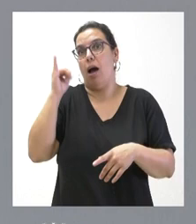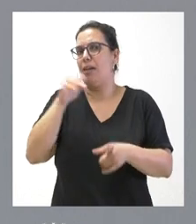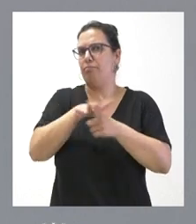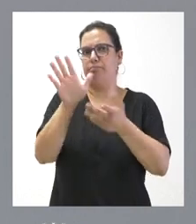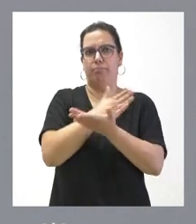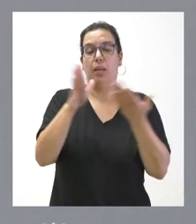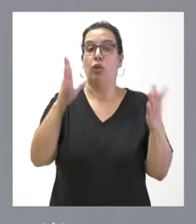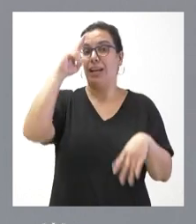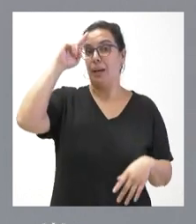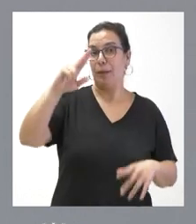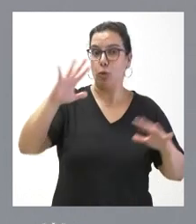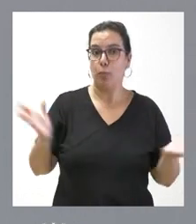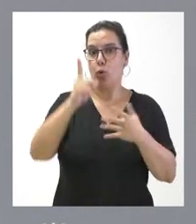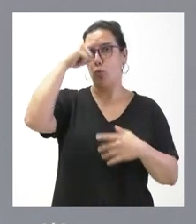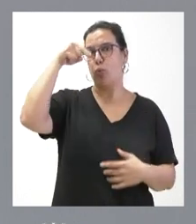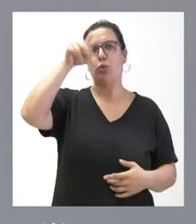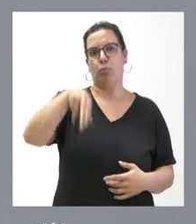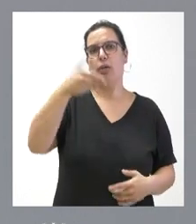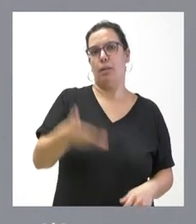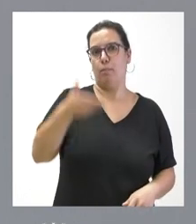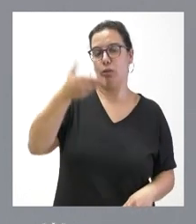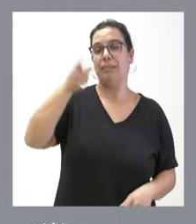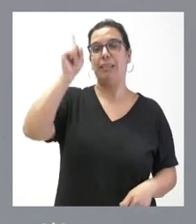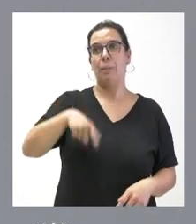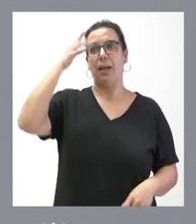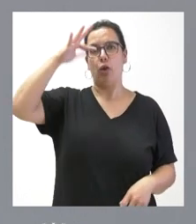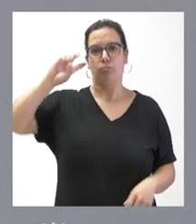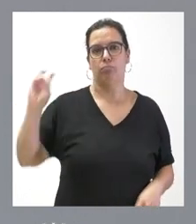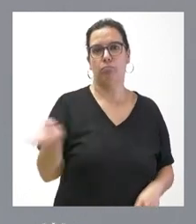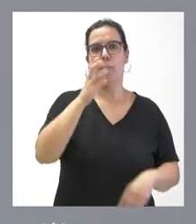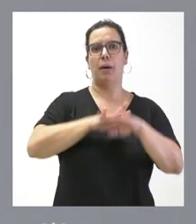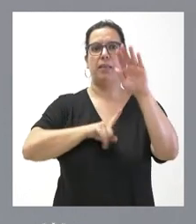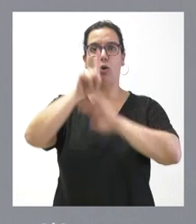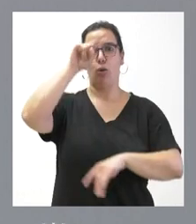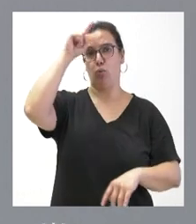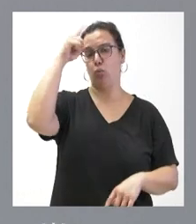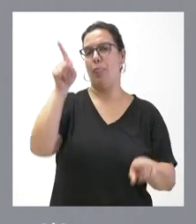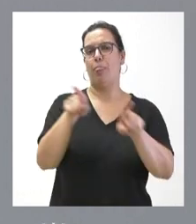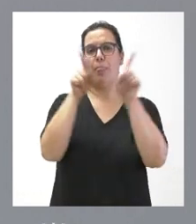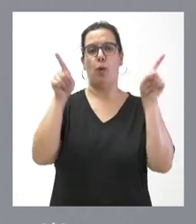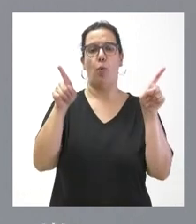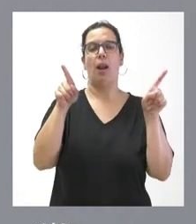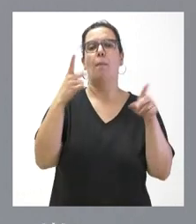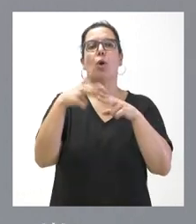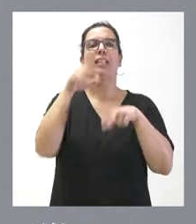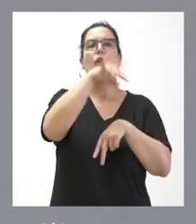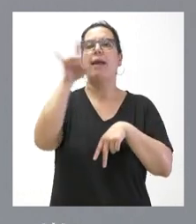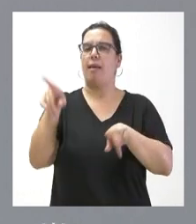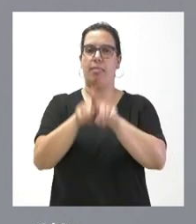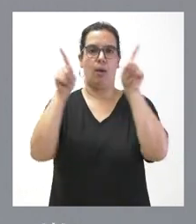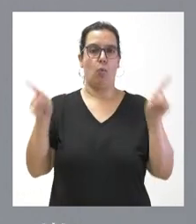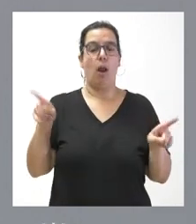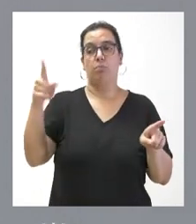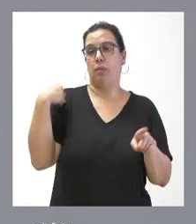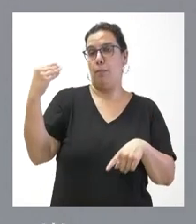promoción a la cultura siempre es importante, la pluralidad en el desarrollo de la cultura también lo es, sea cual sea el signo político de esta. Y usted me